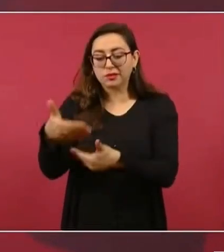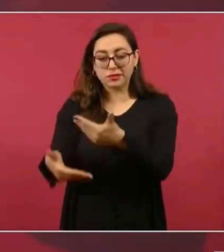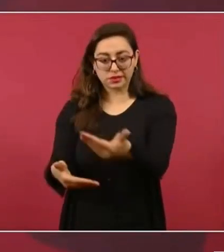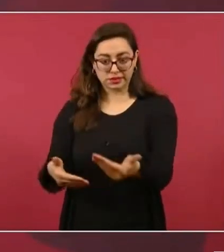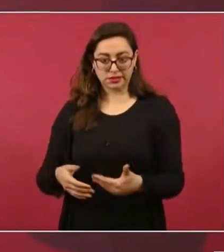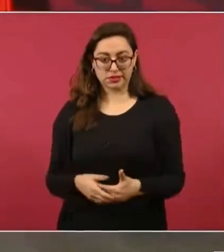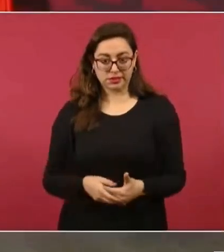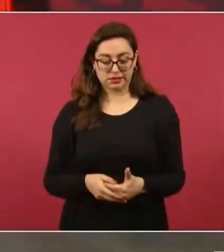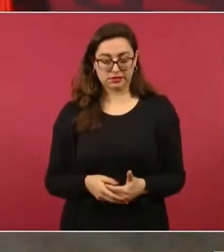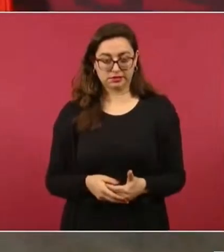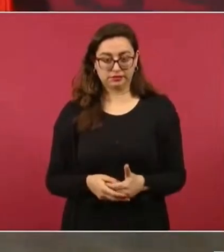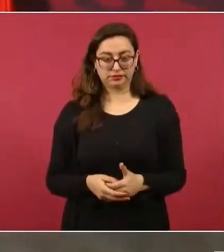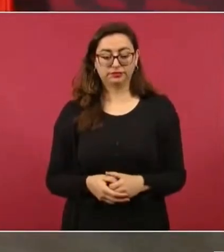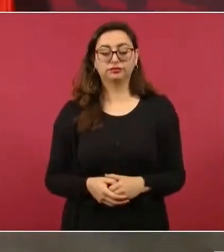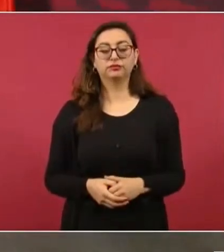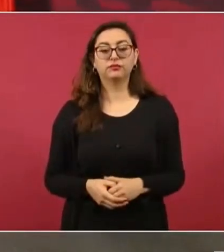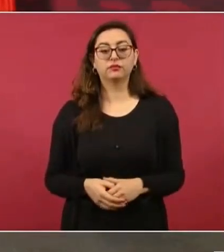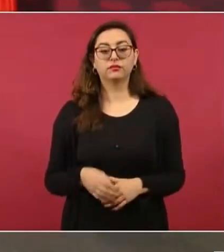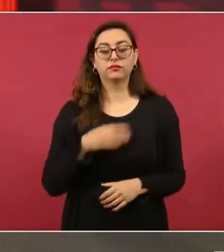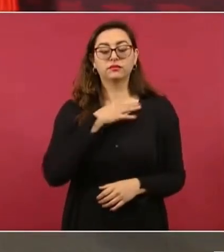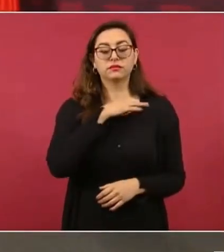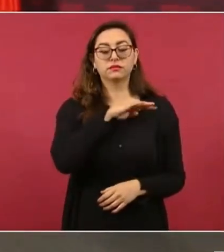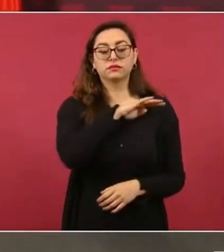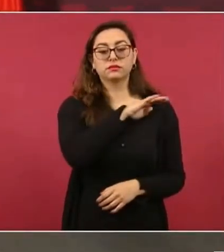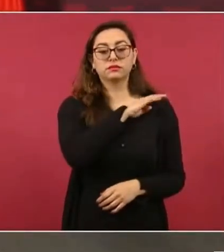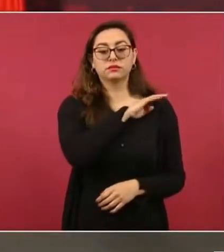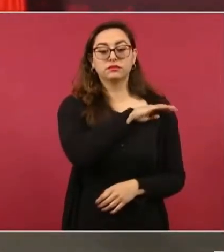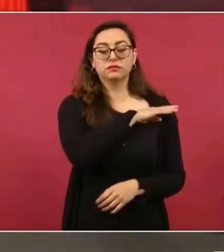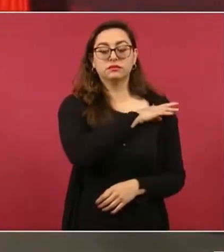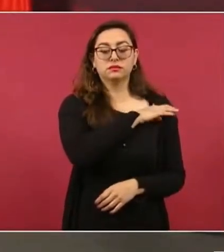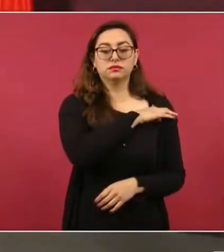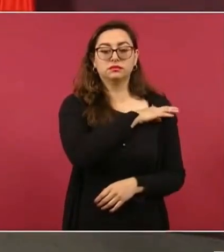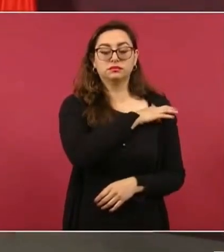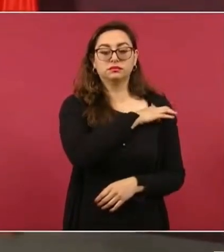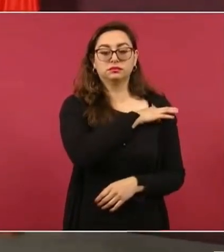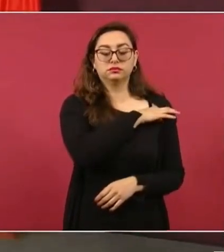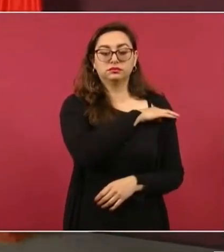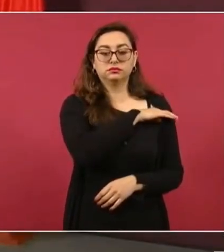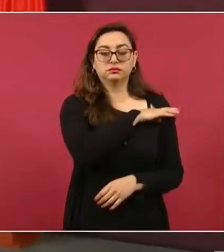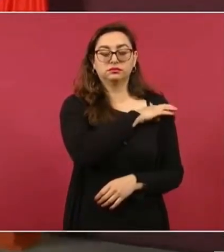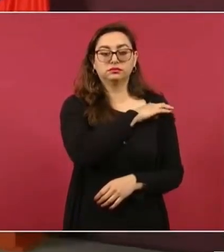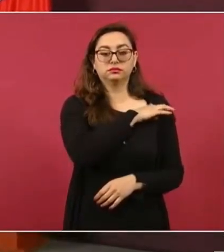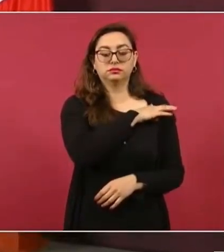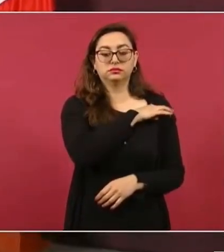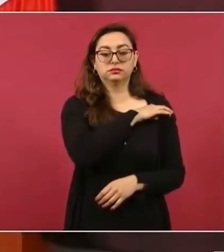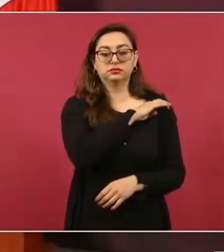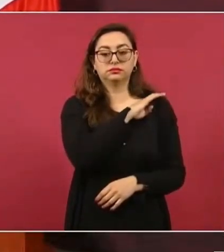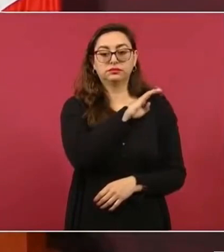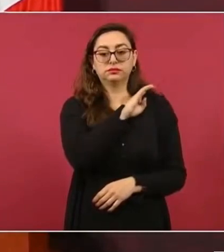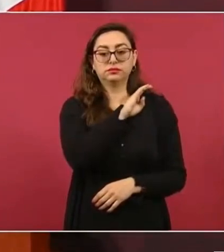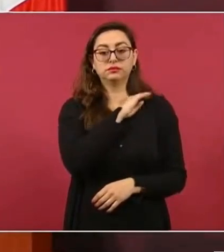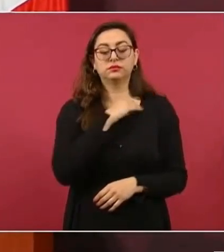que una empresa